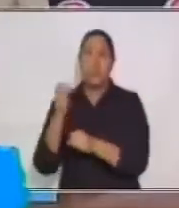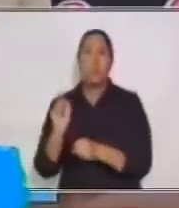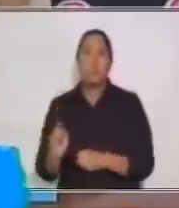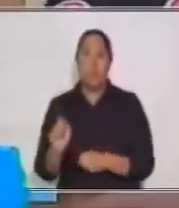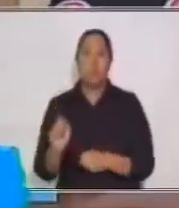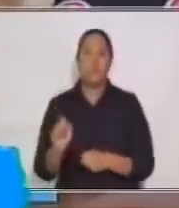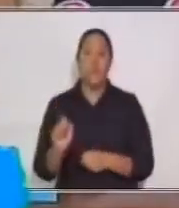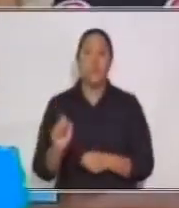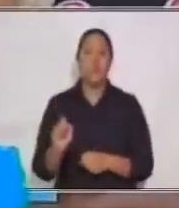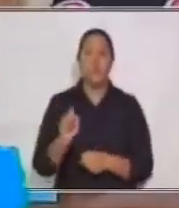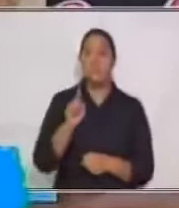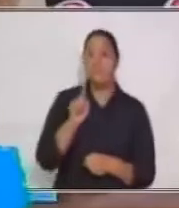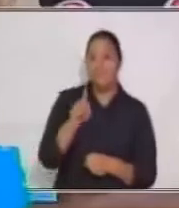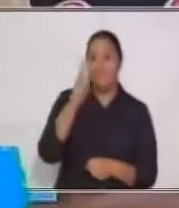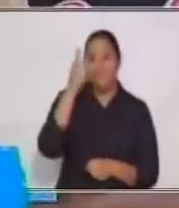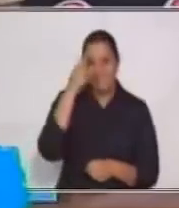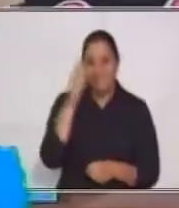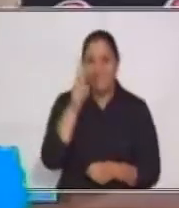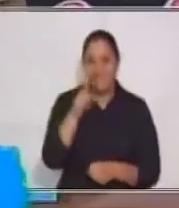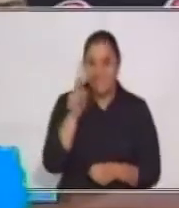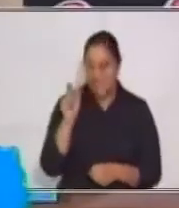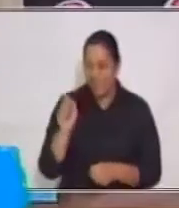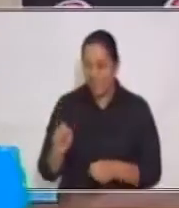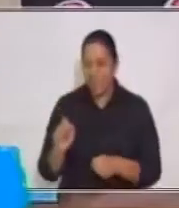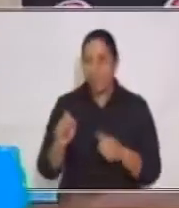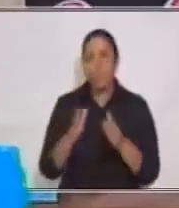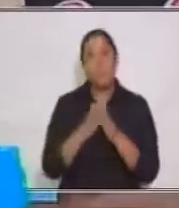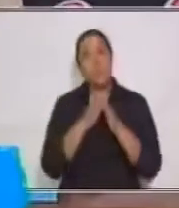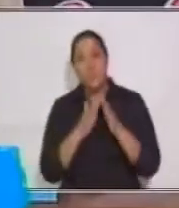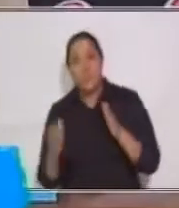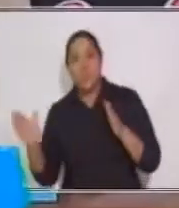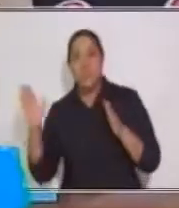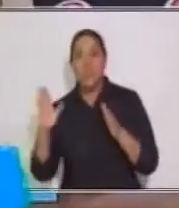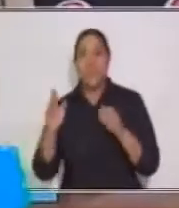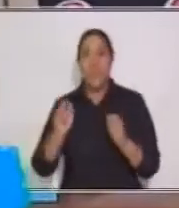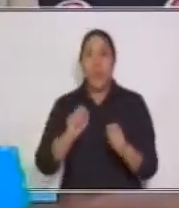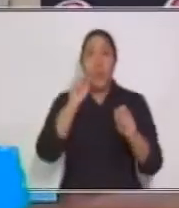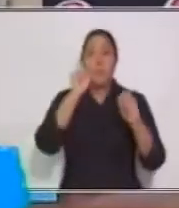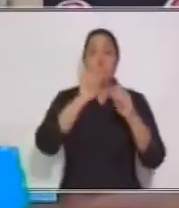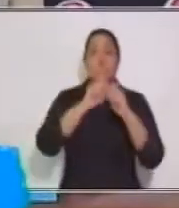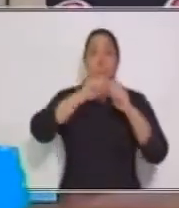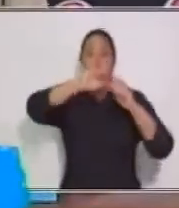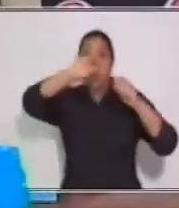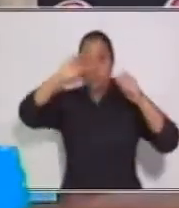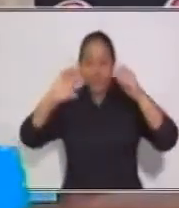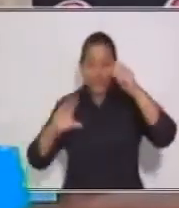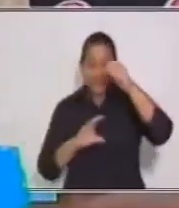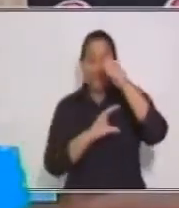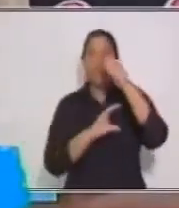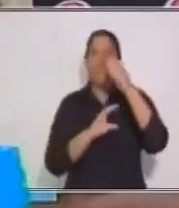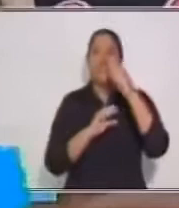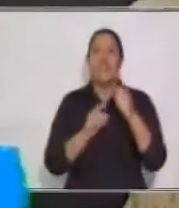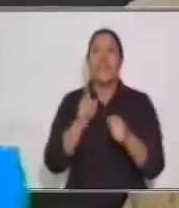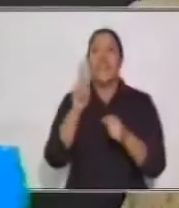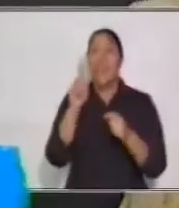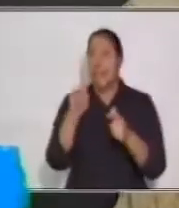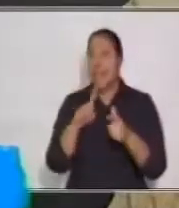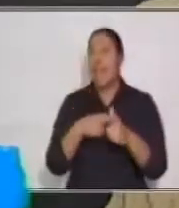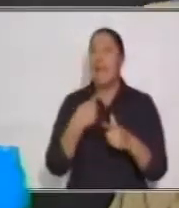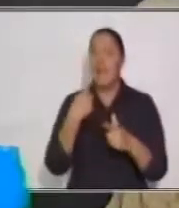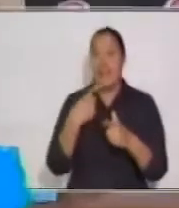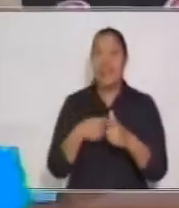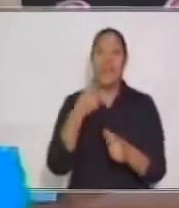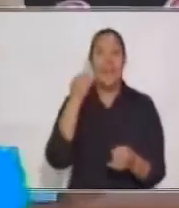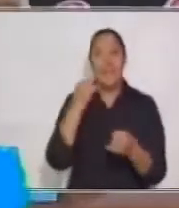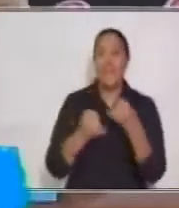usar el punto. Punto y seguido. Punto y de parte. Y cuando acabas de